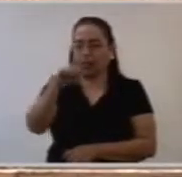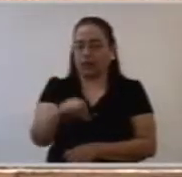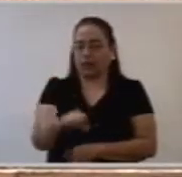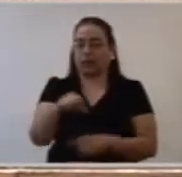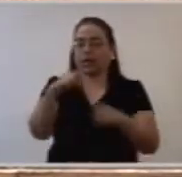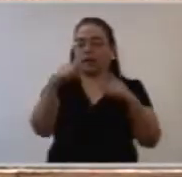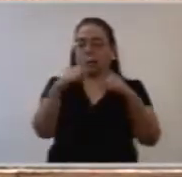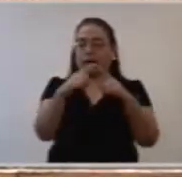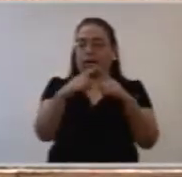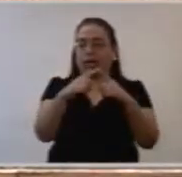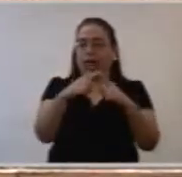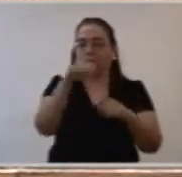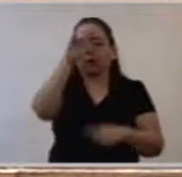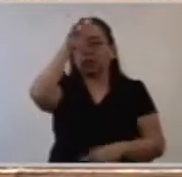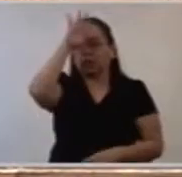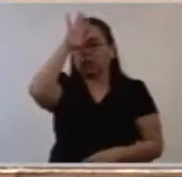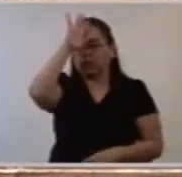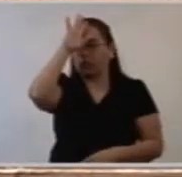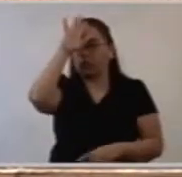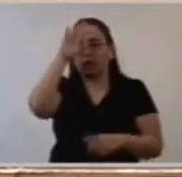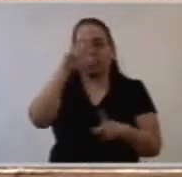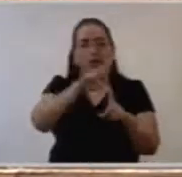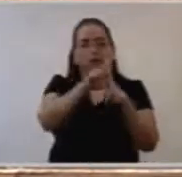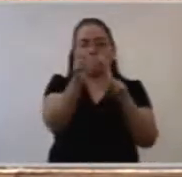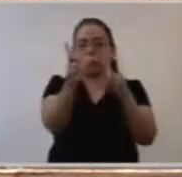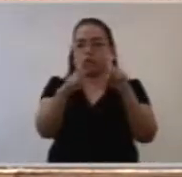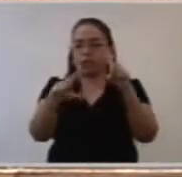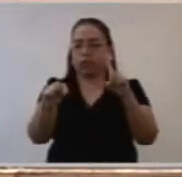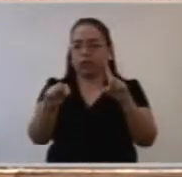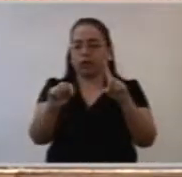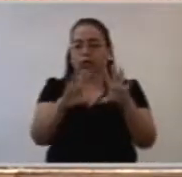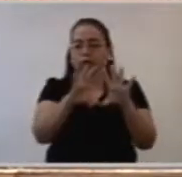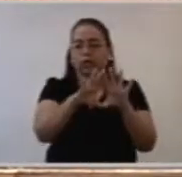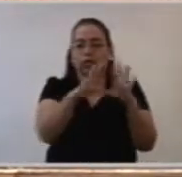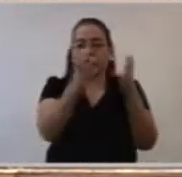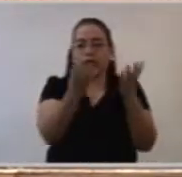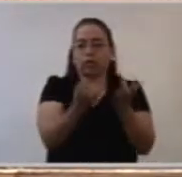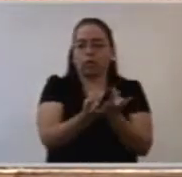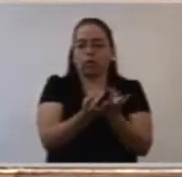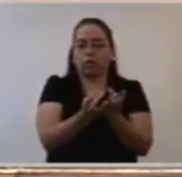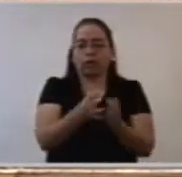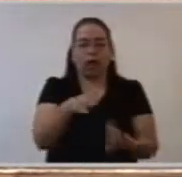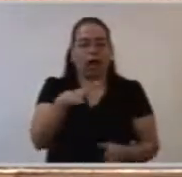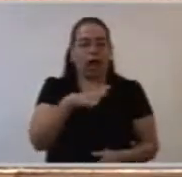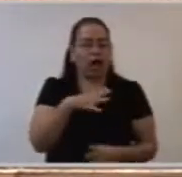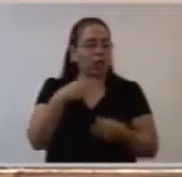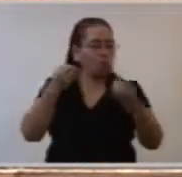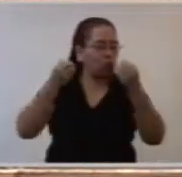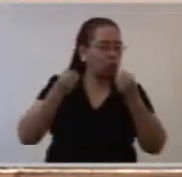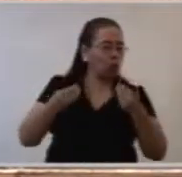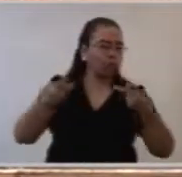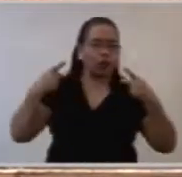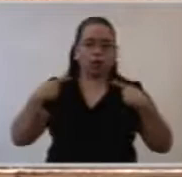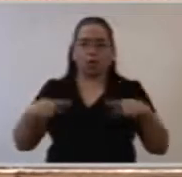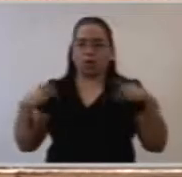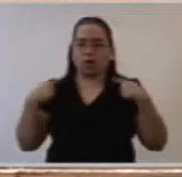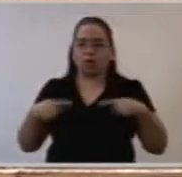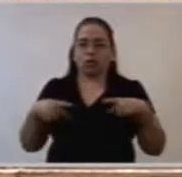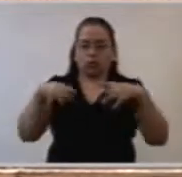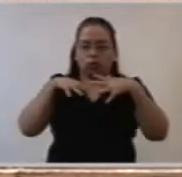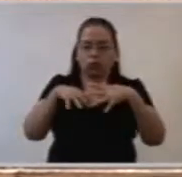Monterrey, como en México y en el mundo entero, hay un ejército de gente